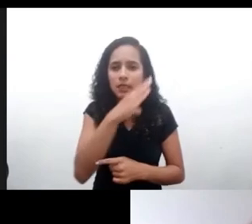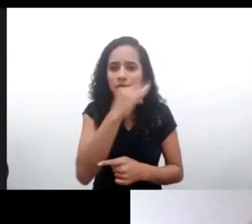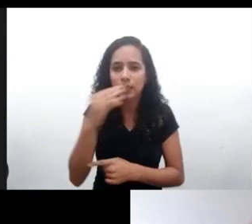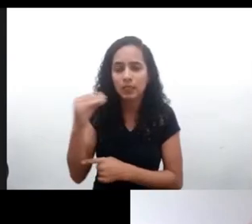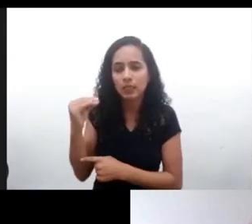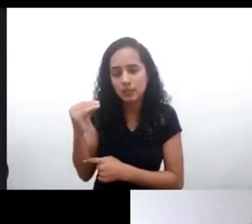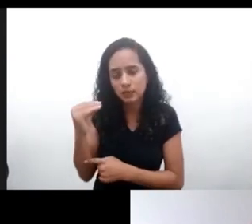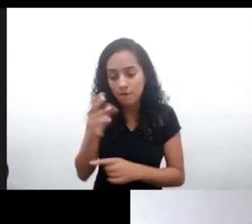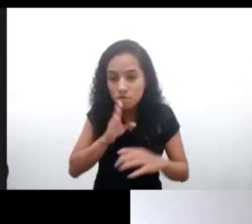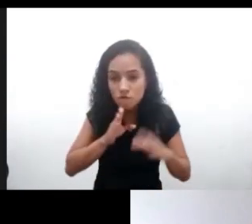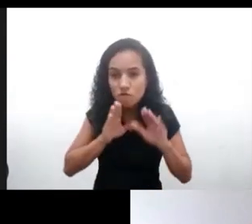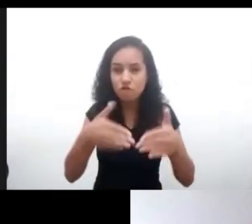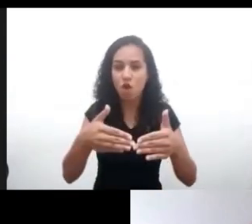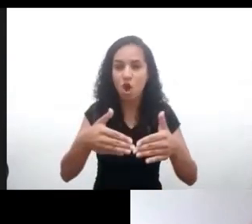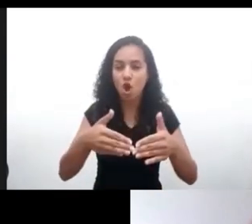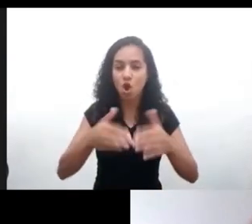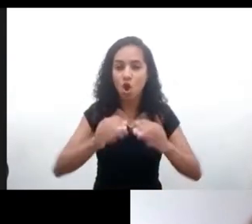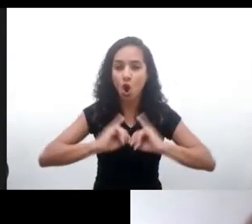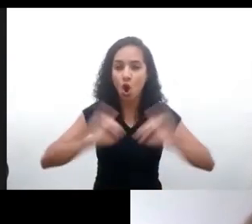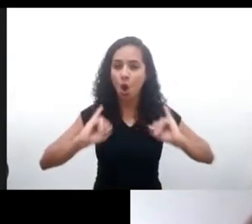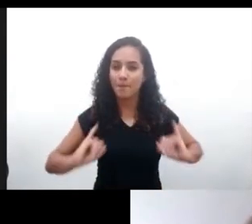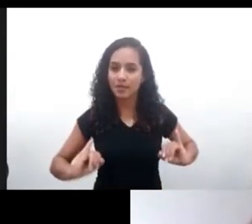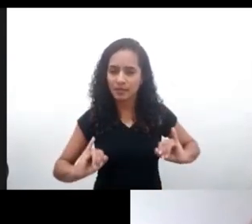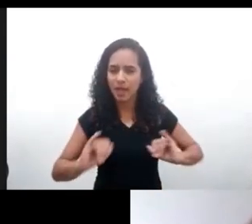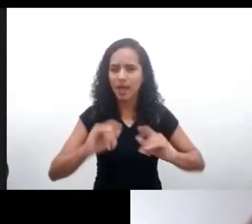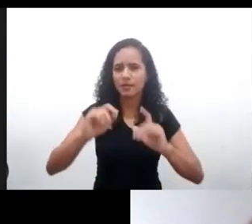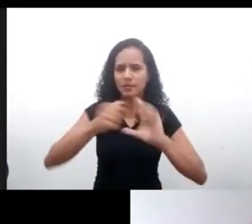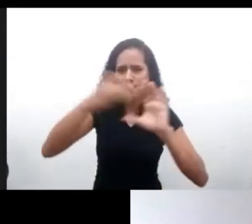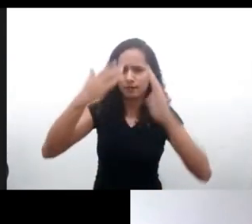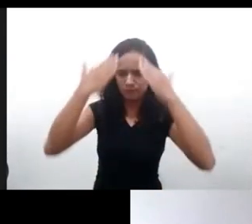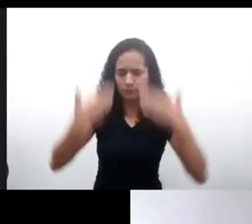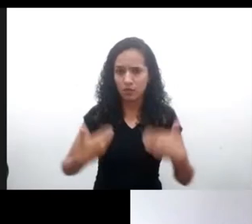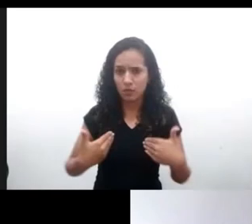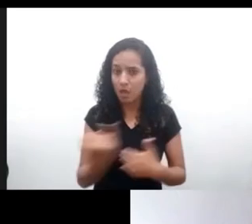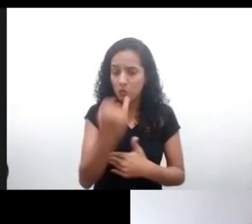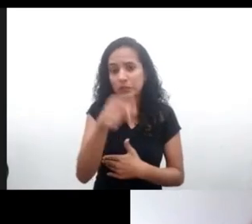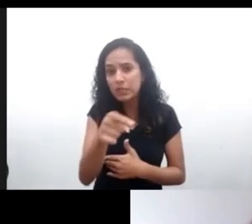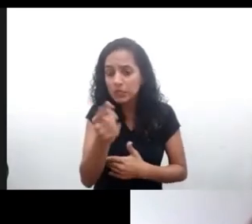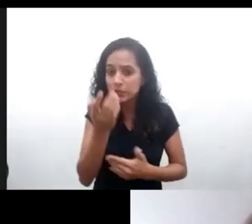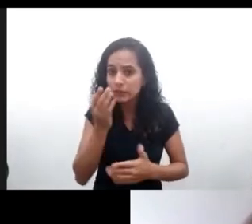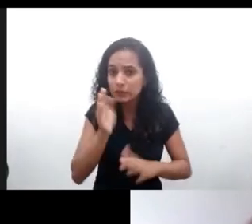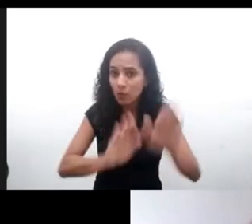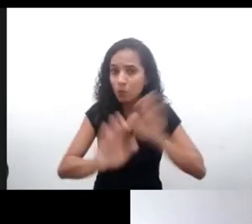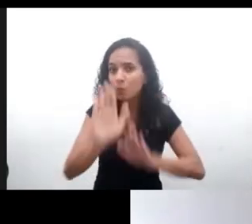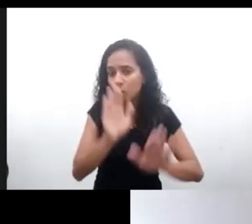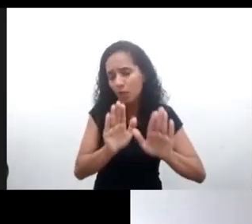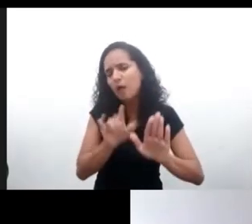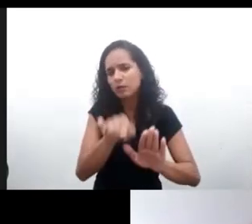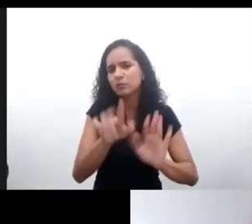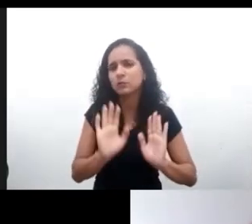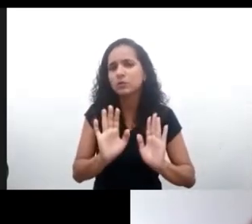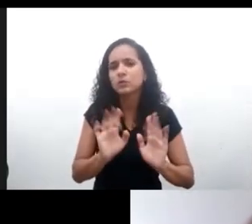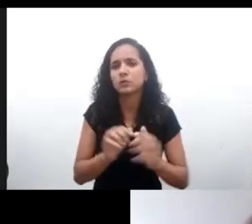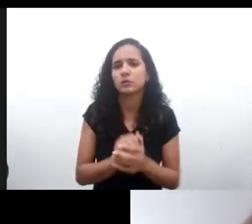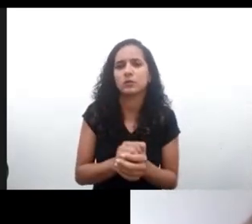características personales, y esto es importante, sean inferidas o no, o sean en forma individual o grupal.